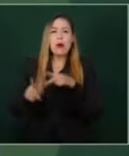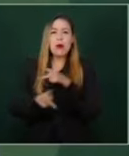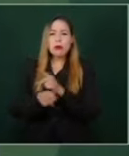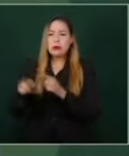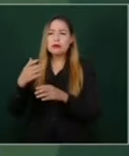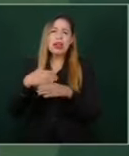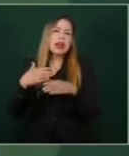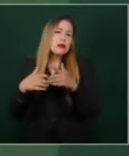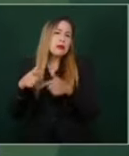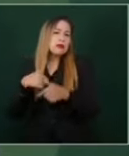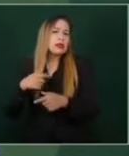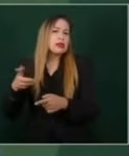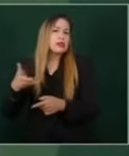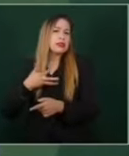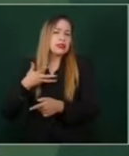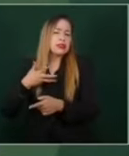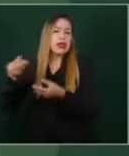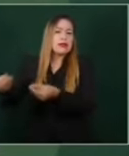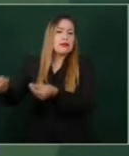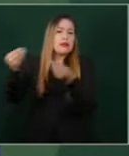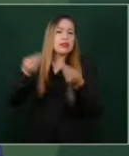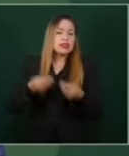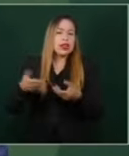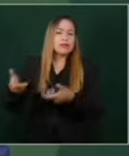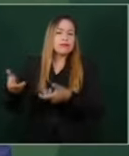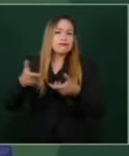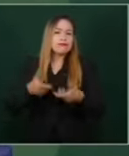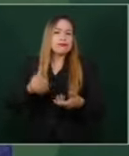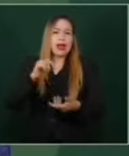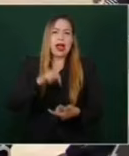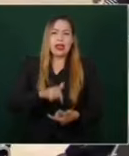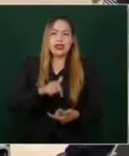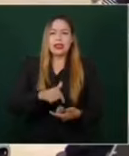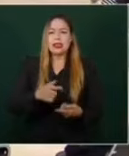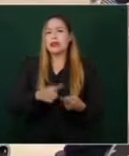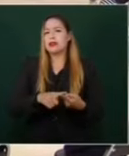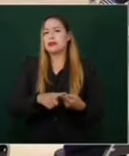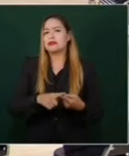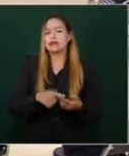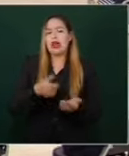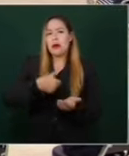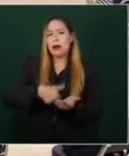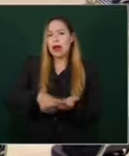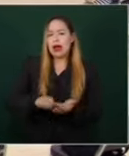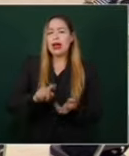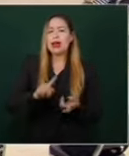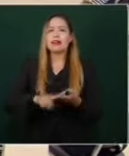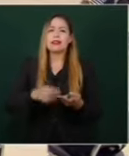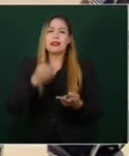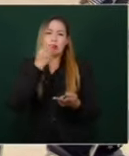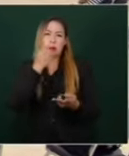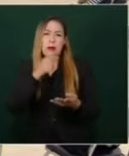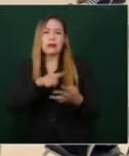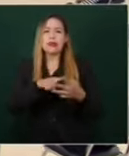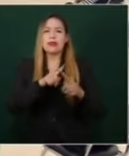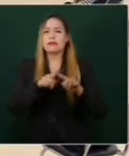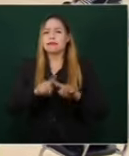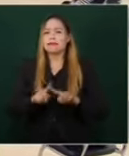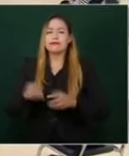los productos vegetales, el aguacate, los fresh foods de anaquel, como dicen los americanos.